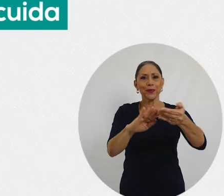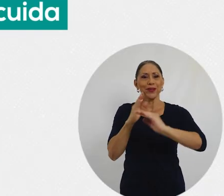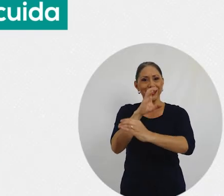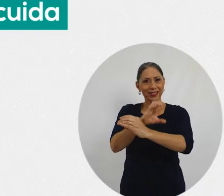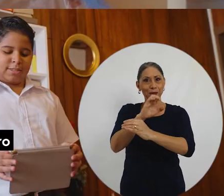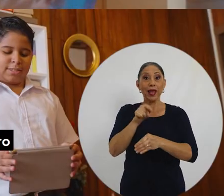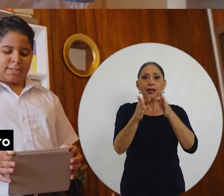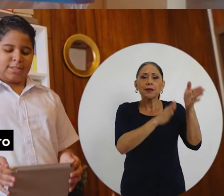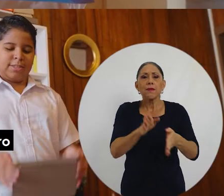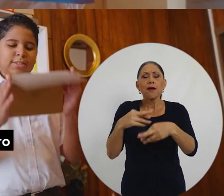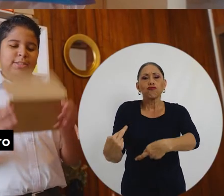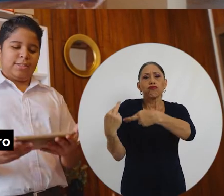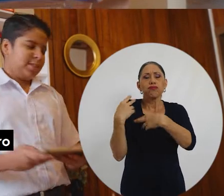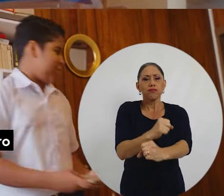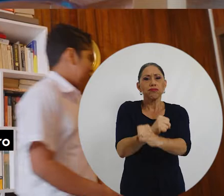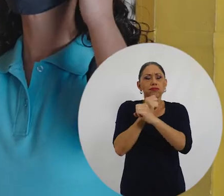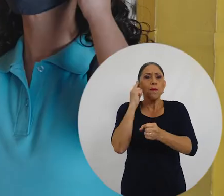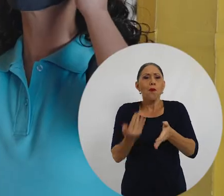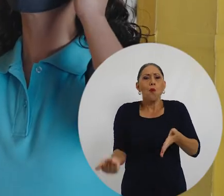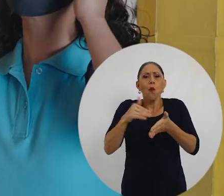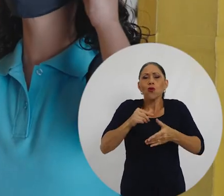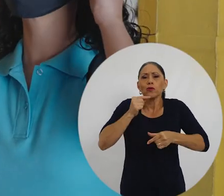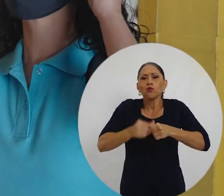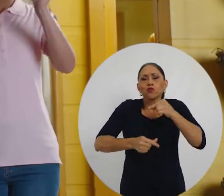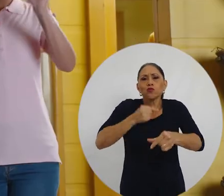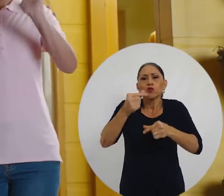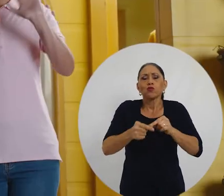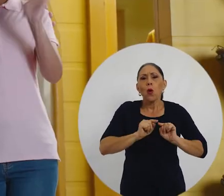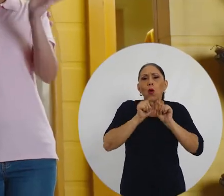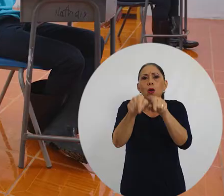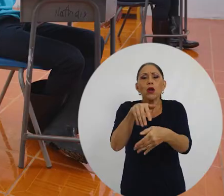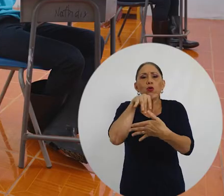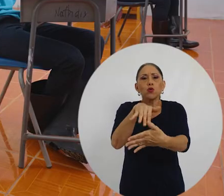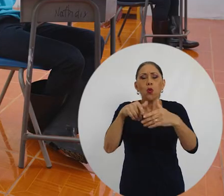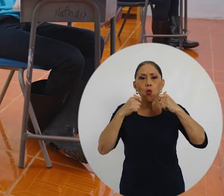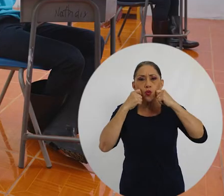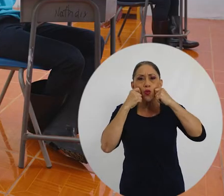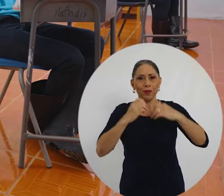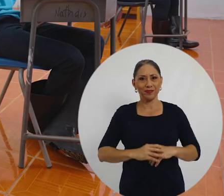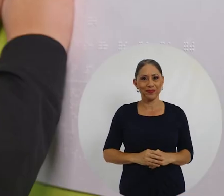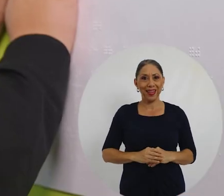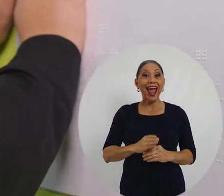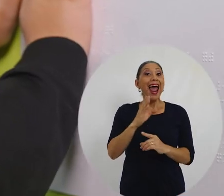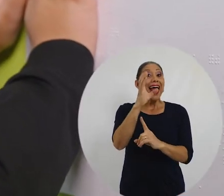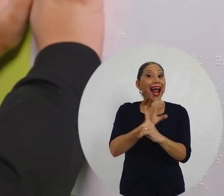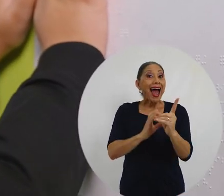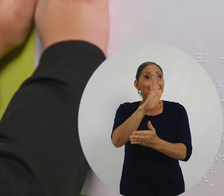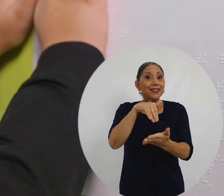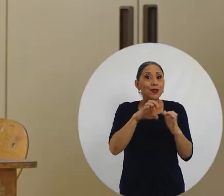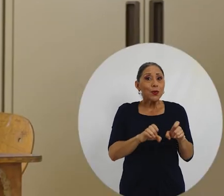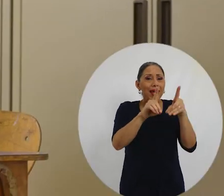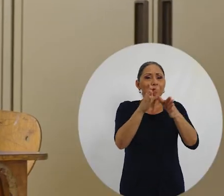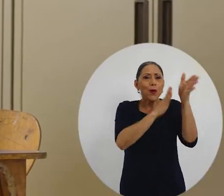comunidad se cuida es el plan responsable y seguro para regresar, paso a paso, a clases presenciales. Cada centro